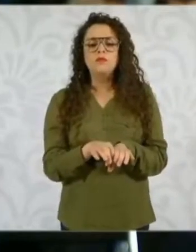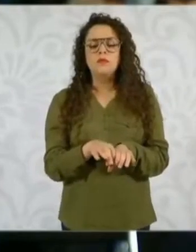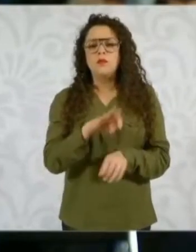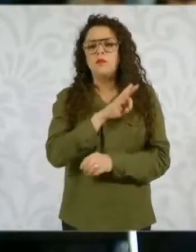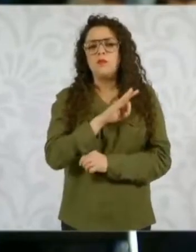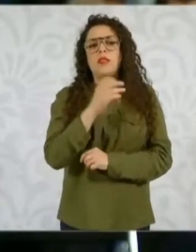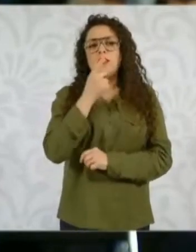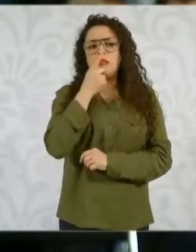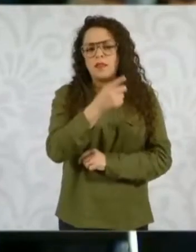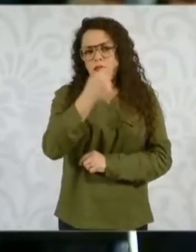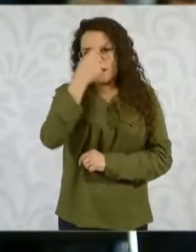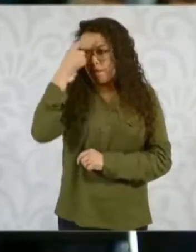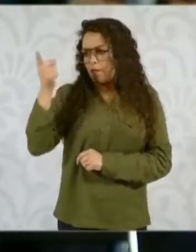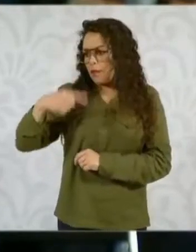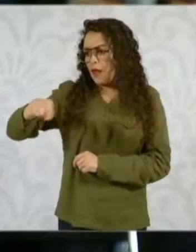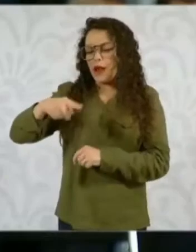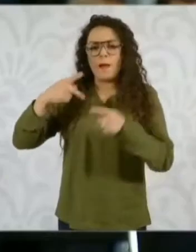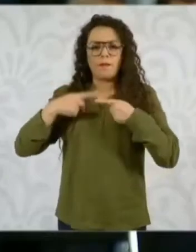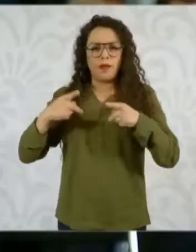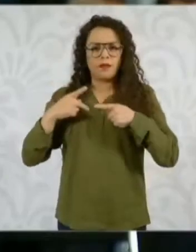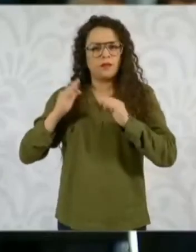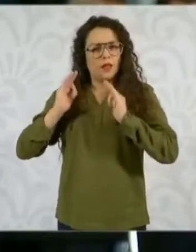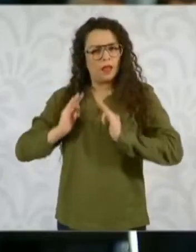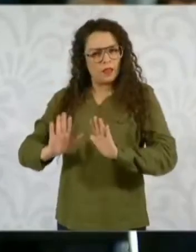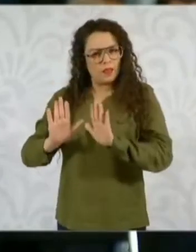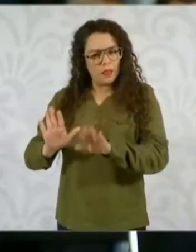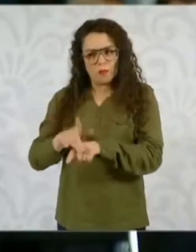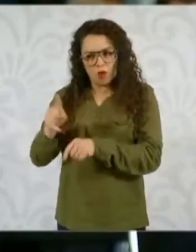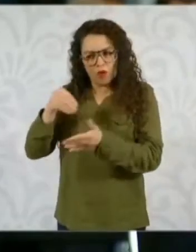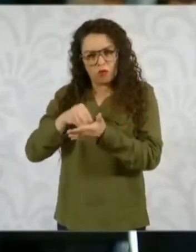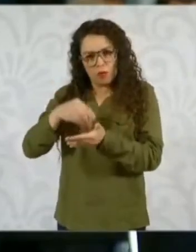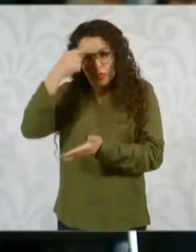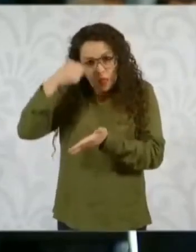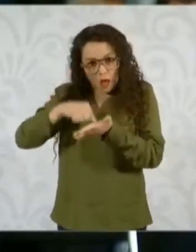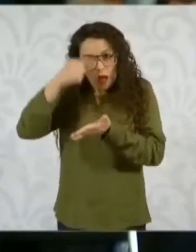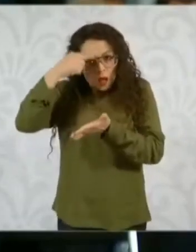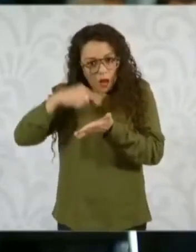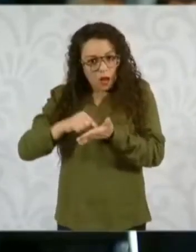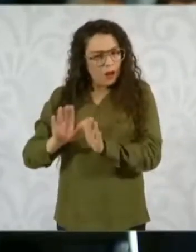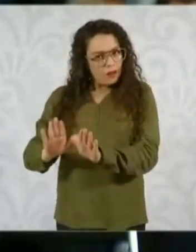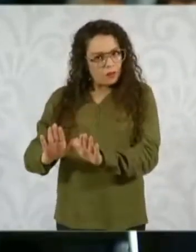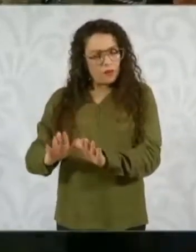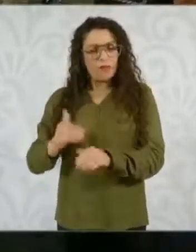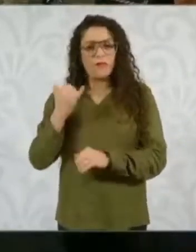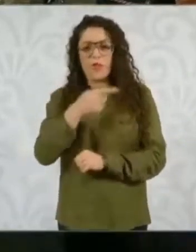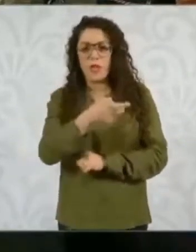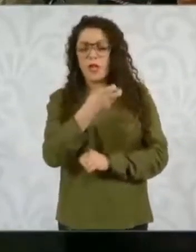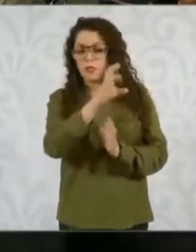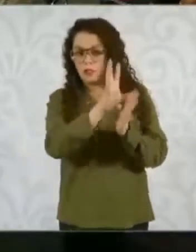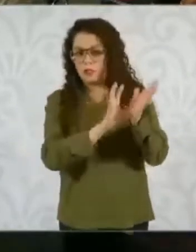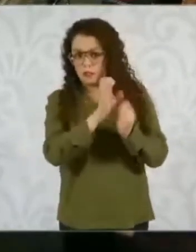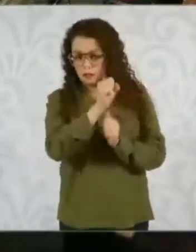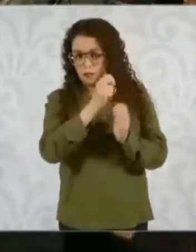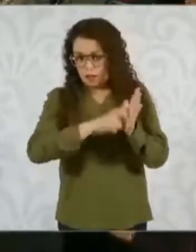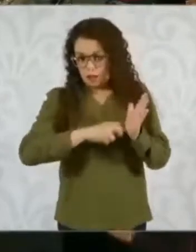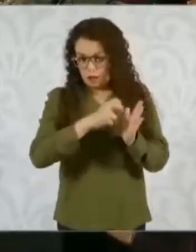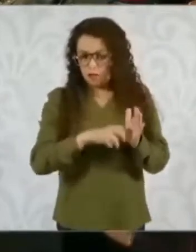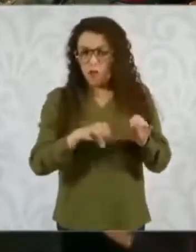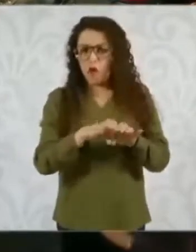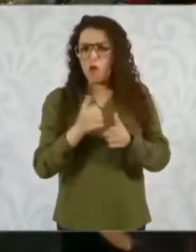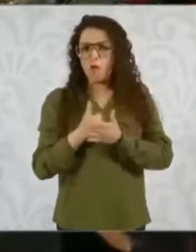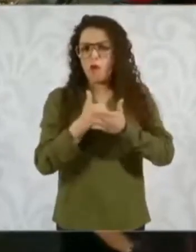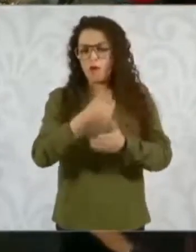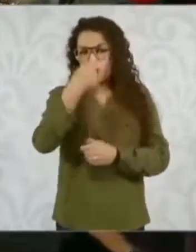siguen creyendo? Eso por una parte. Y en segundo lugar, ¿de qué manera esta reforma ayuda a que las denuncias